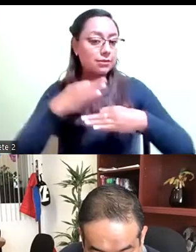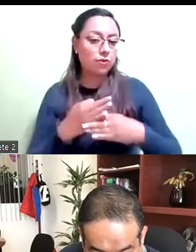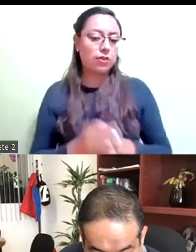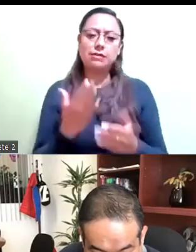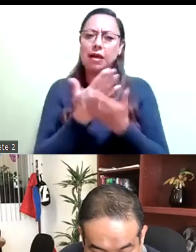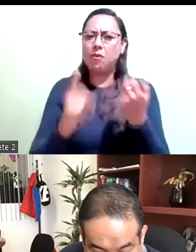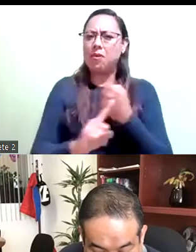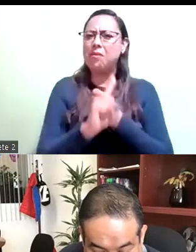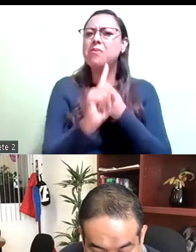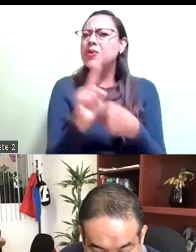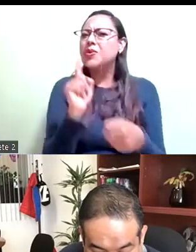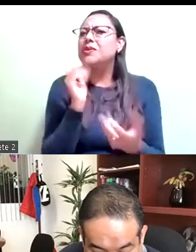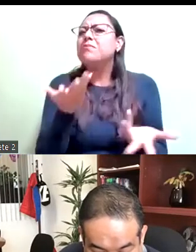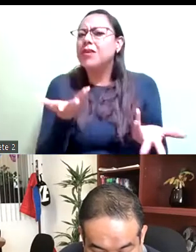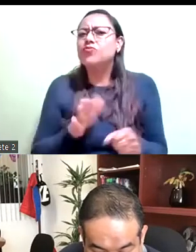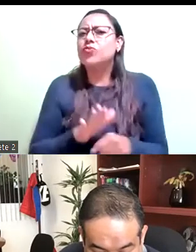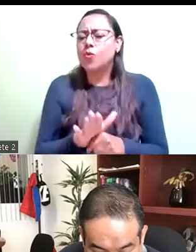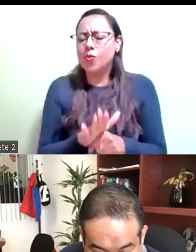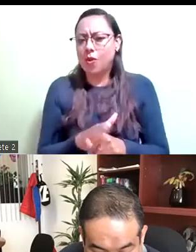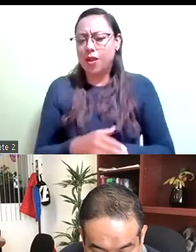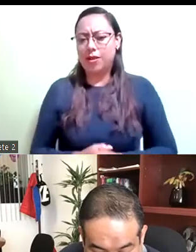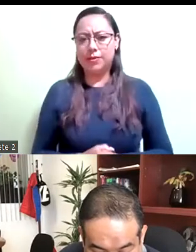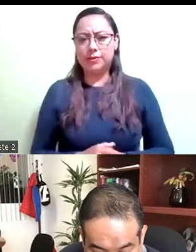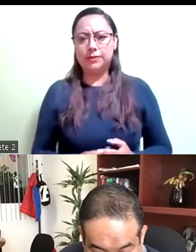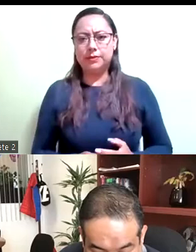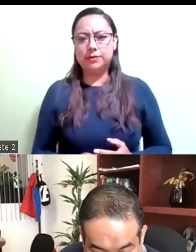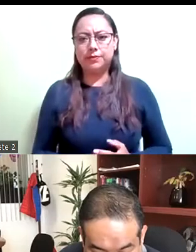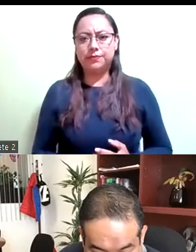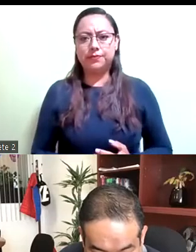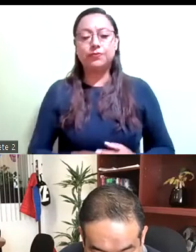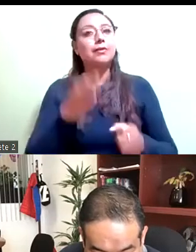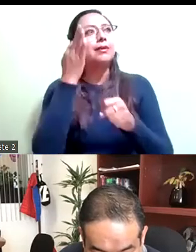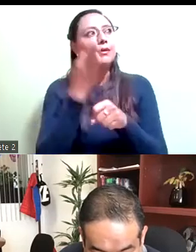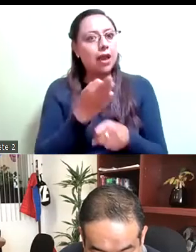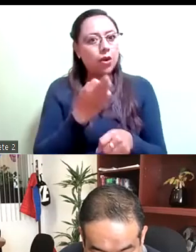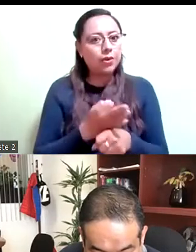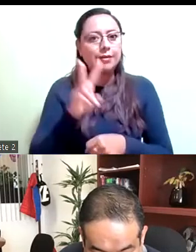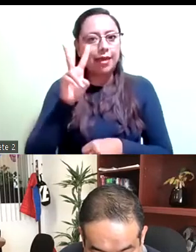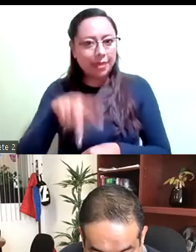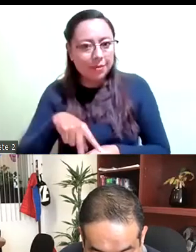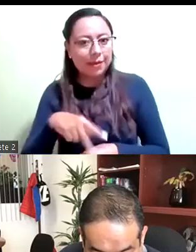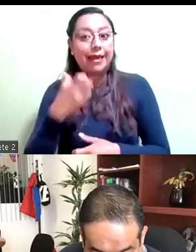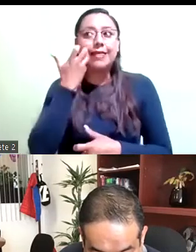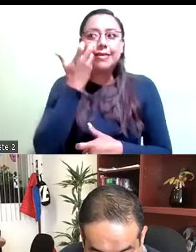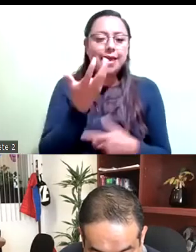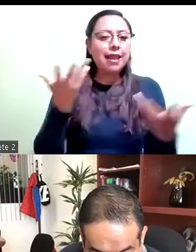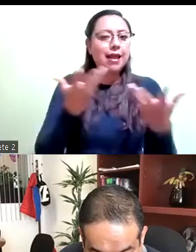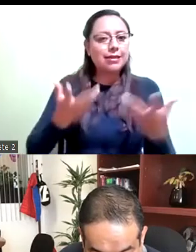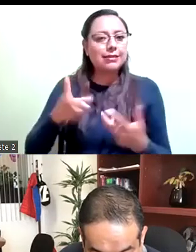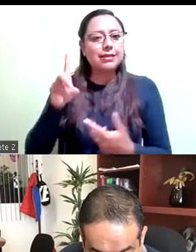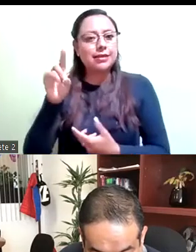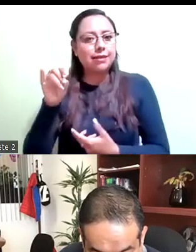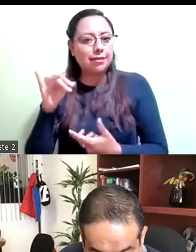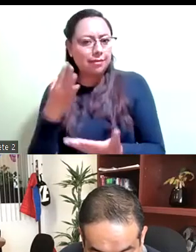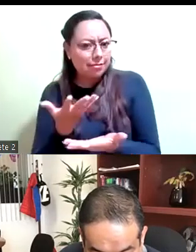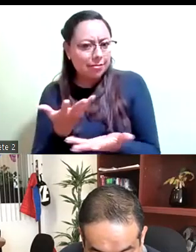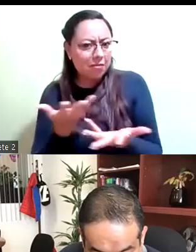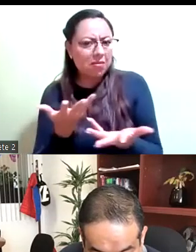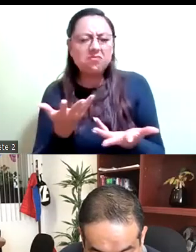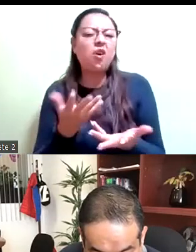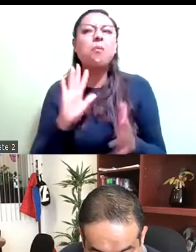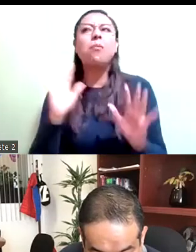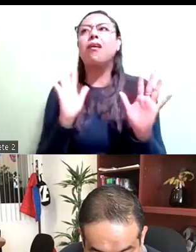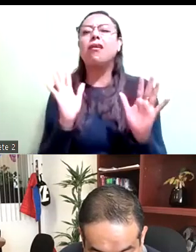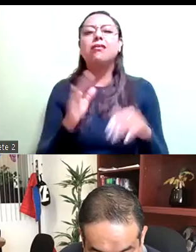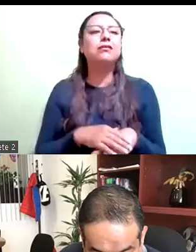que no se ha, pues, brindado un sentido de una dictaminación ni a favor ni en contra. Y creo que eso